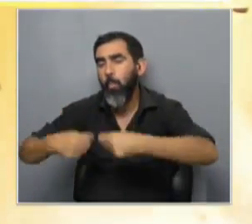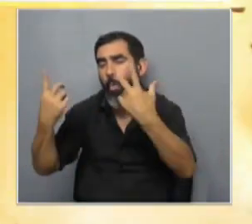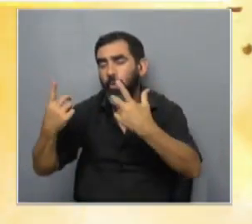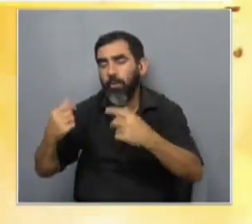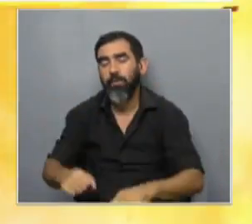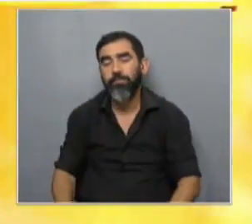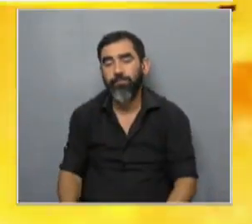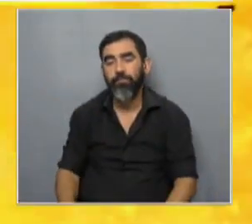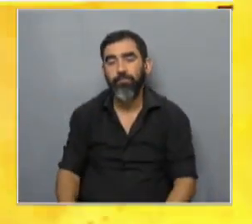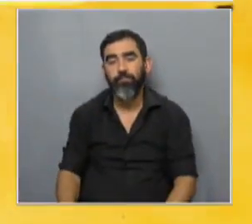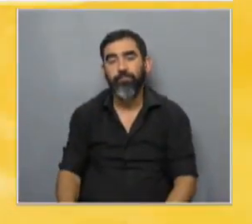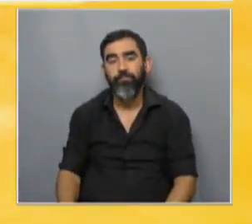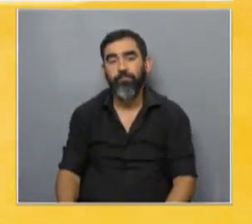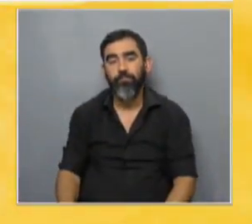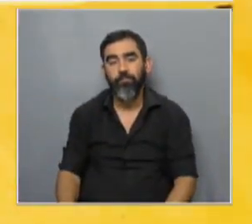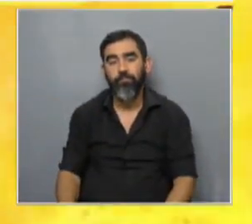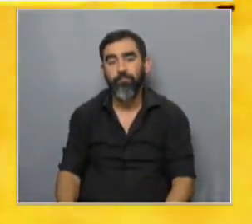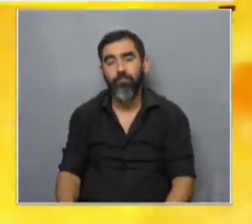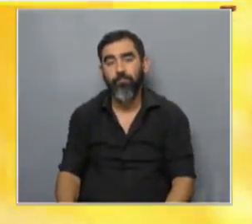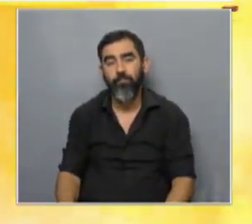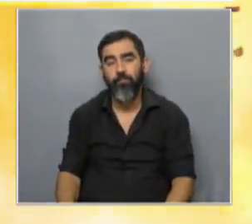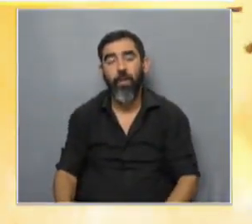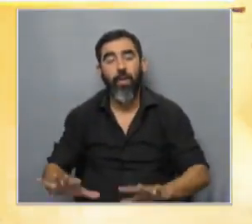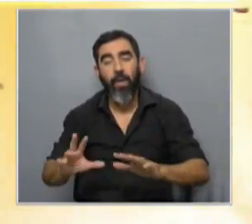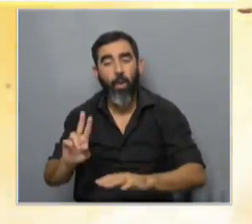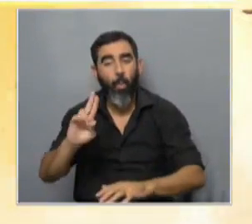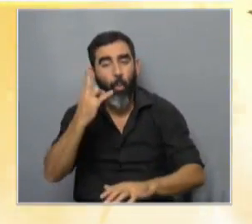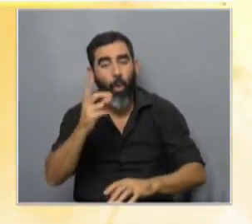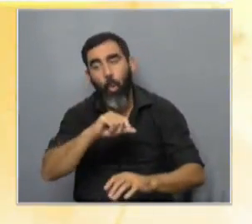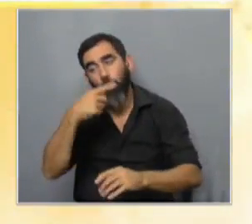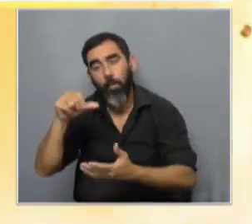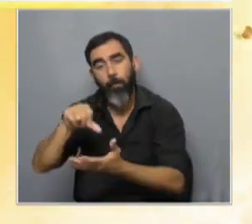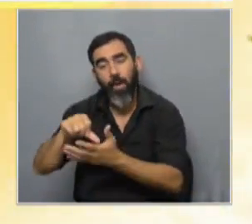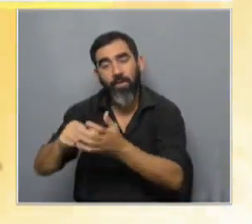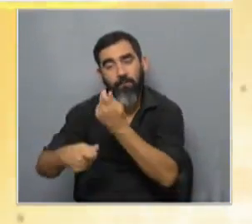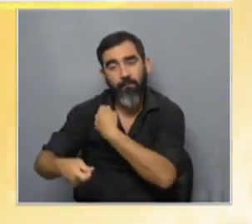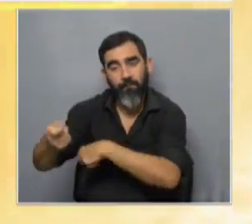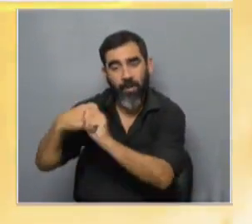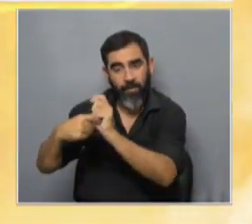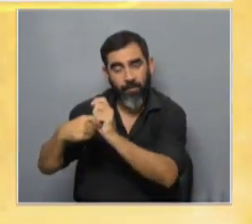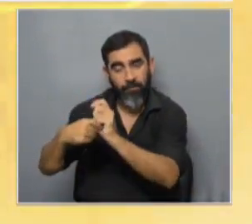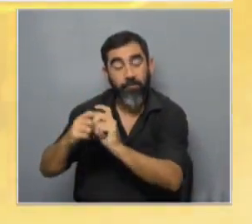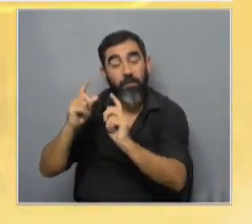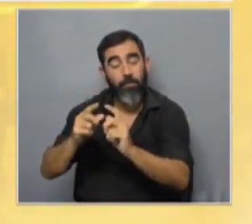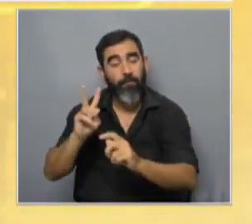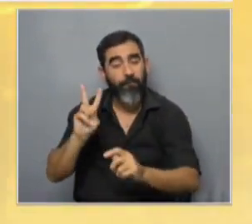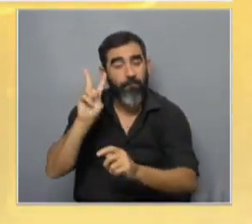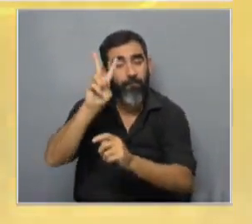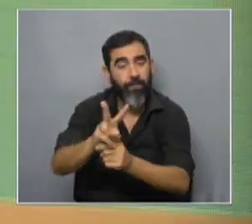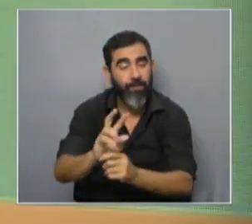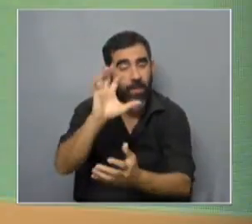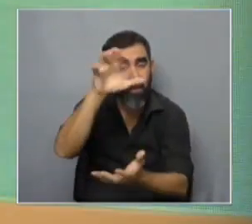es para lo que es para el Uruguay y para el exterior y también recorrimos la